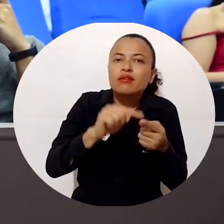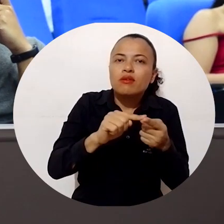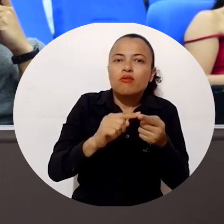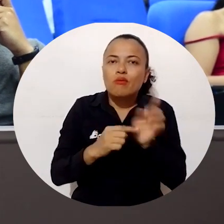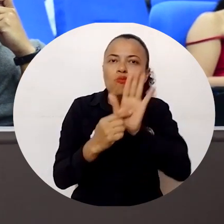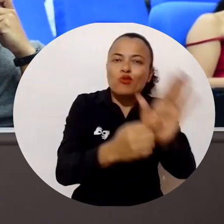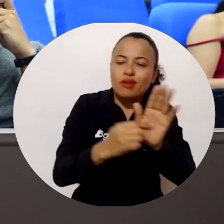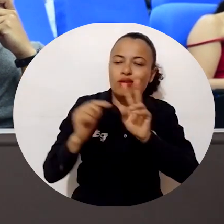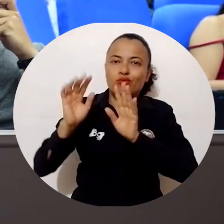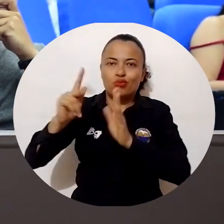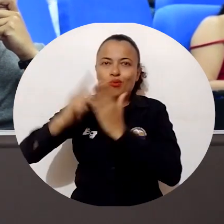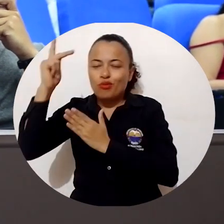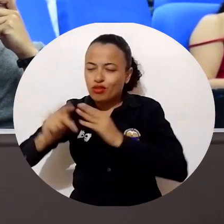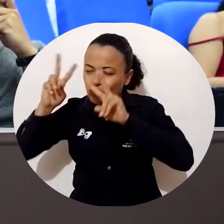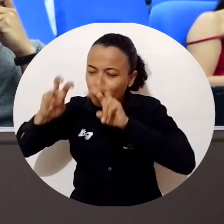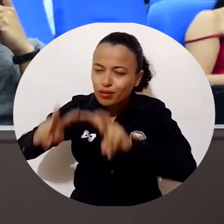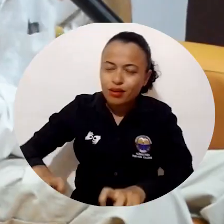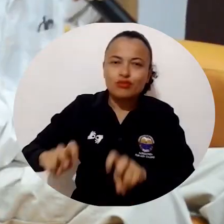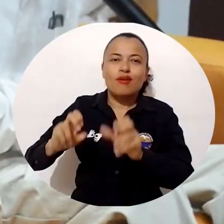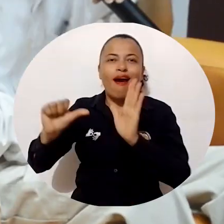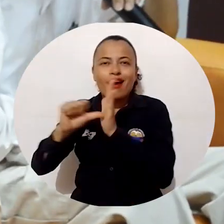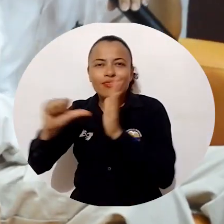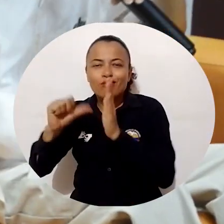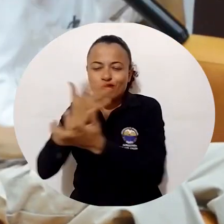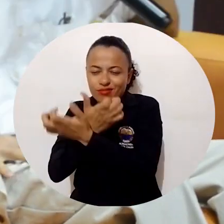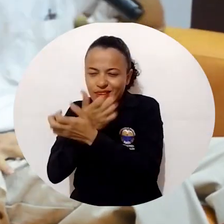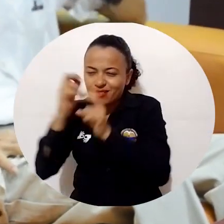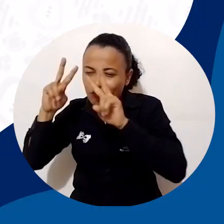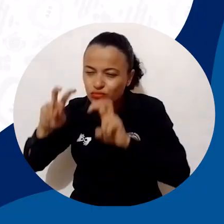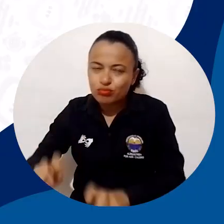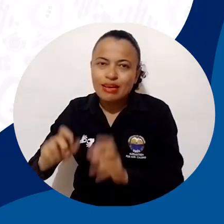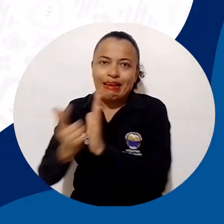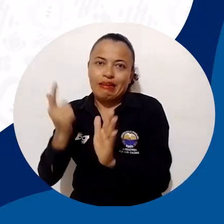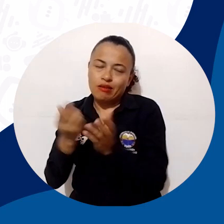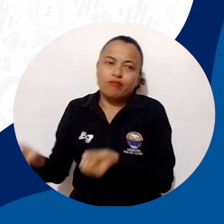visibilizar los proyectos de investigación de la Alma Mater, artículos científicos y libros.